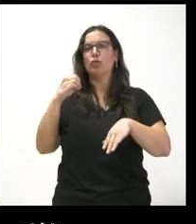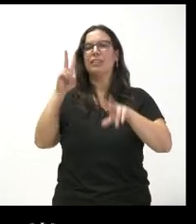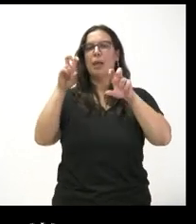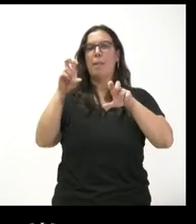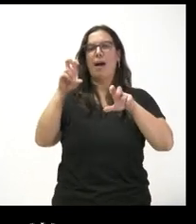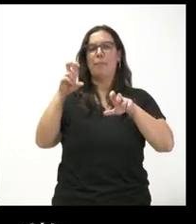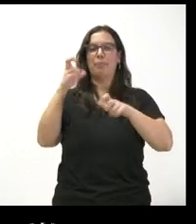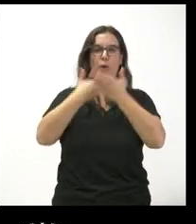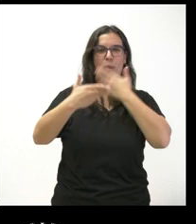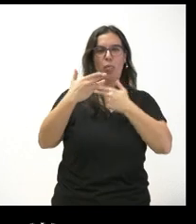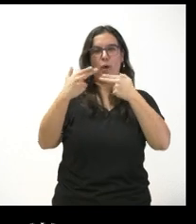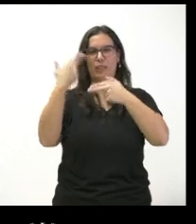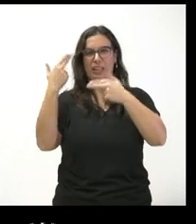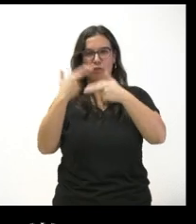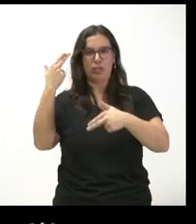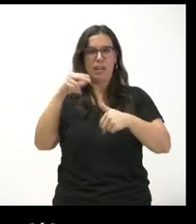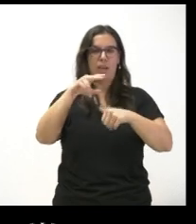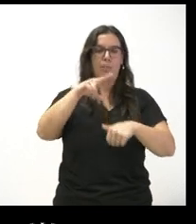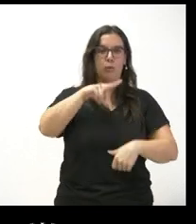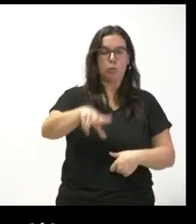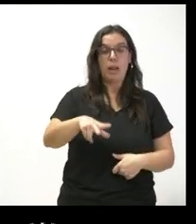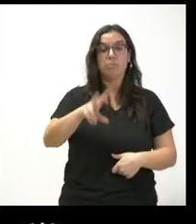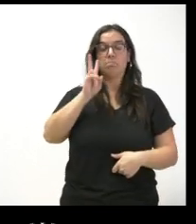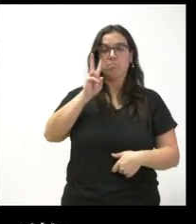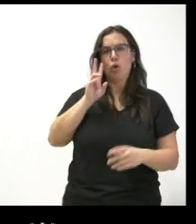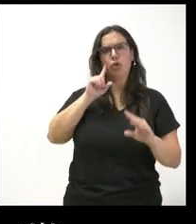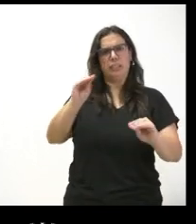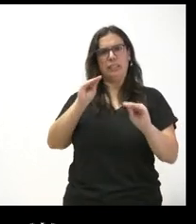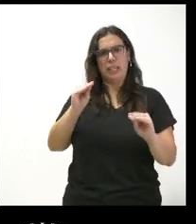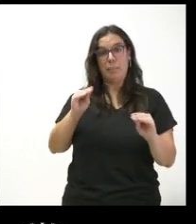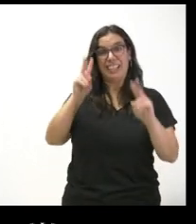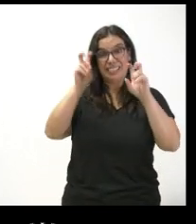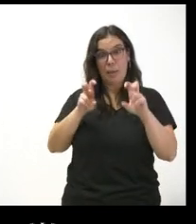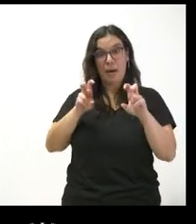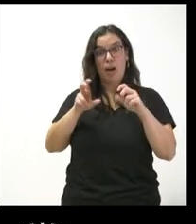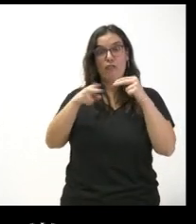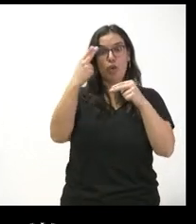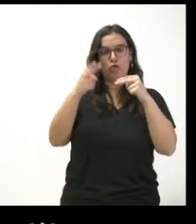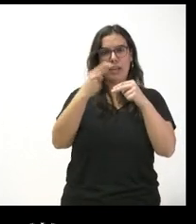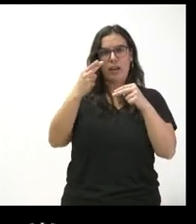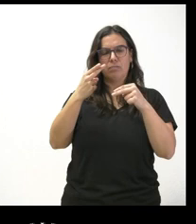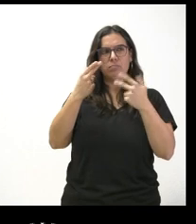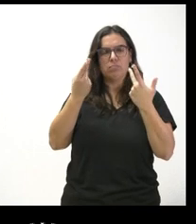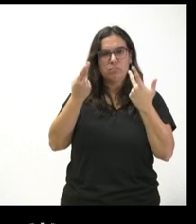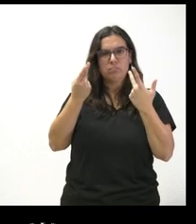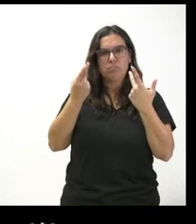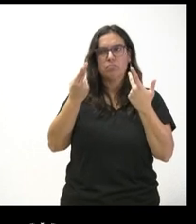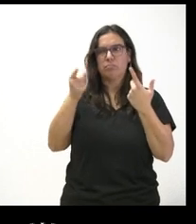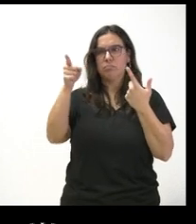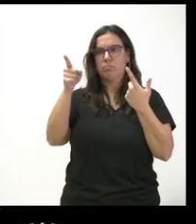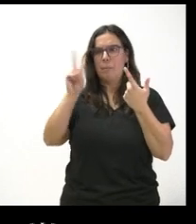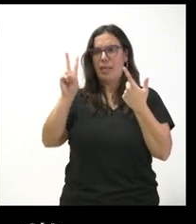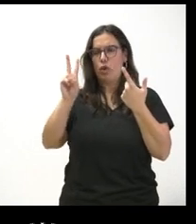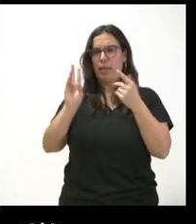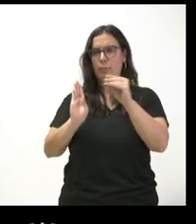dato de que resulta que Valladolid ha recibido más fondos transfronterizos que Zamora lógicamente cuando están en el centro de la